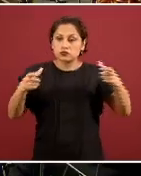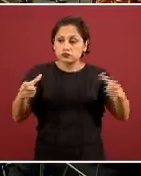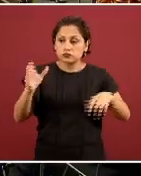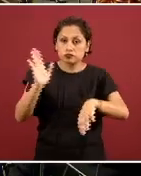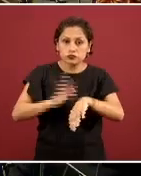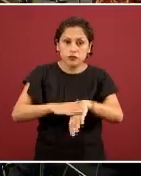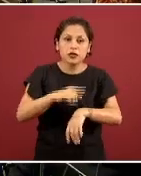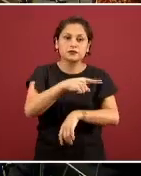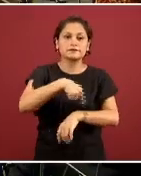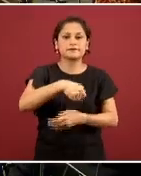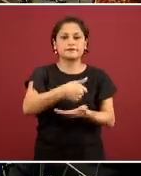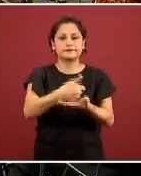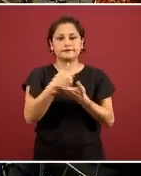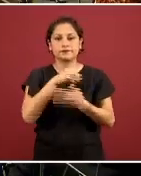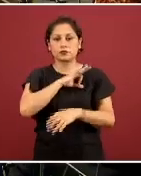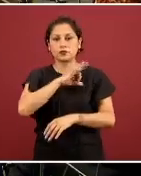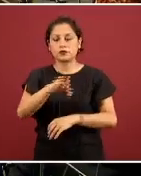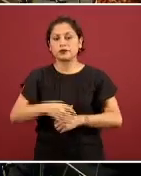Doctor, por favor.